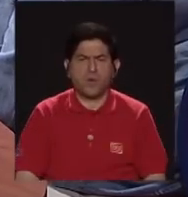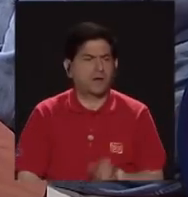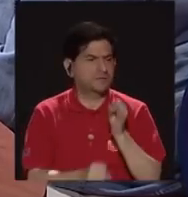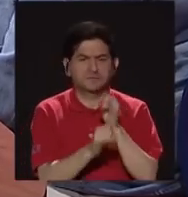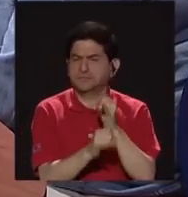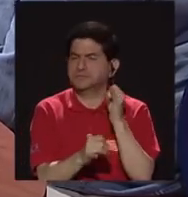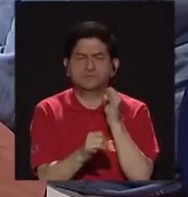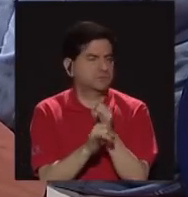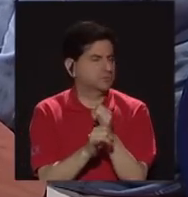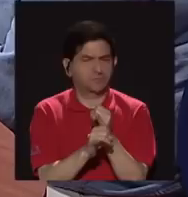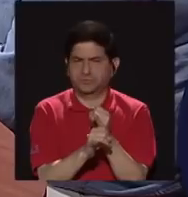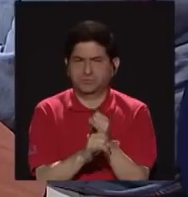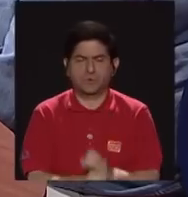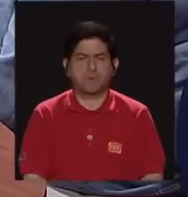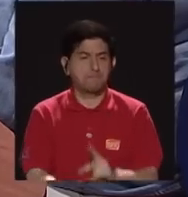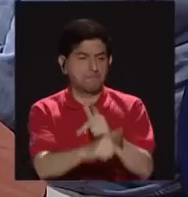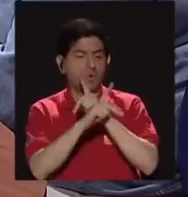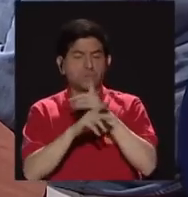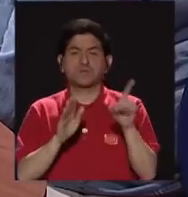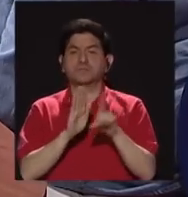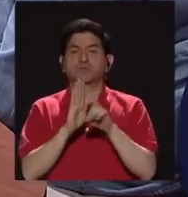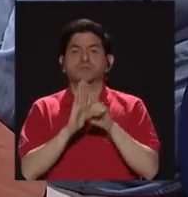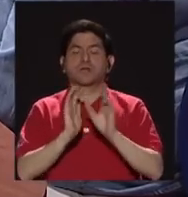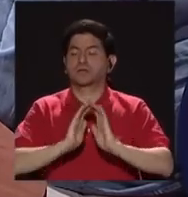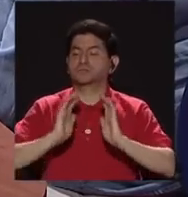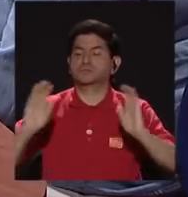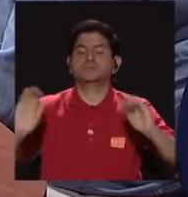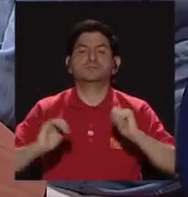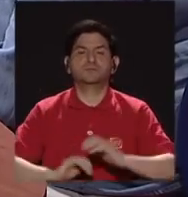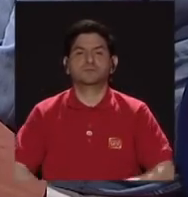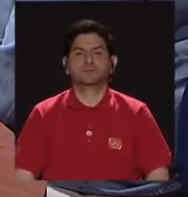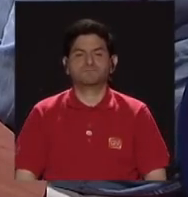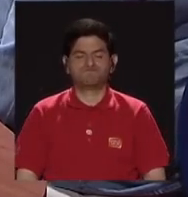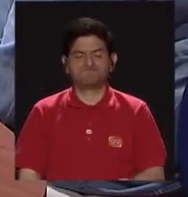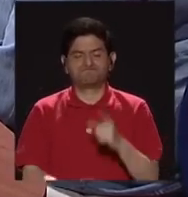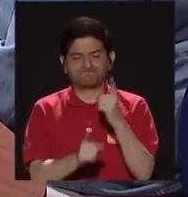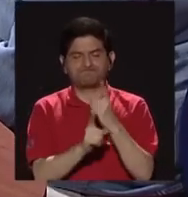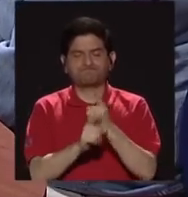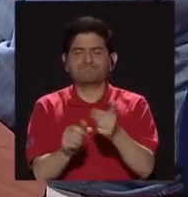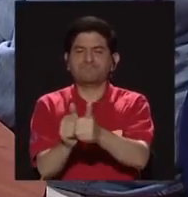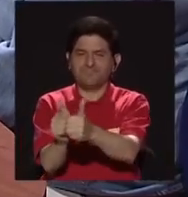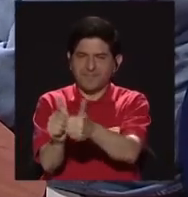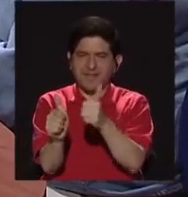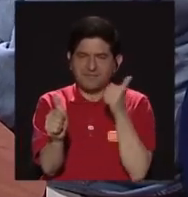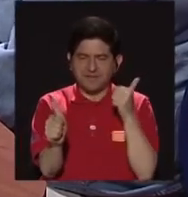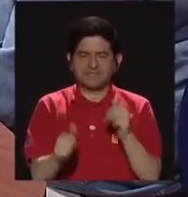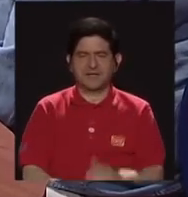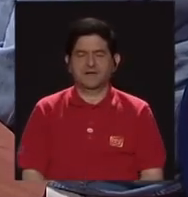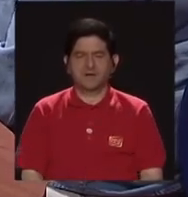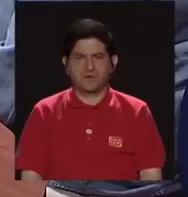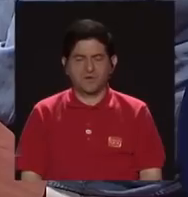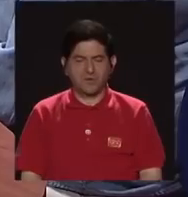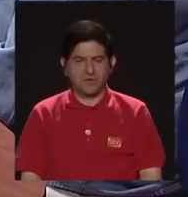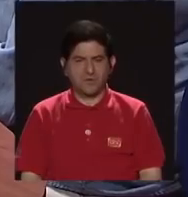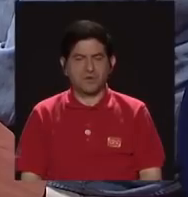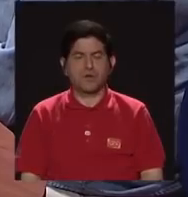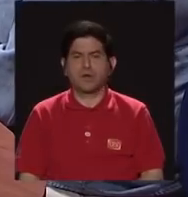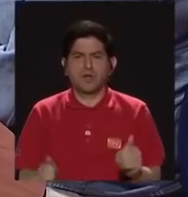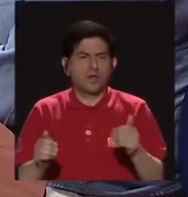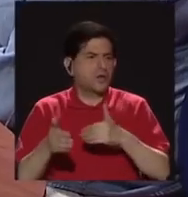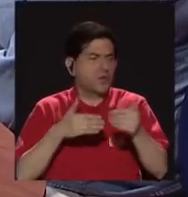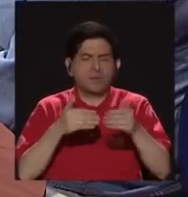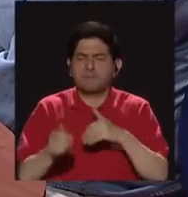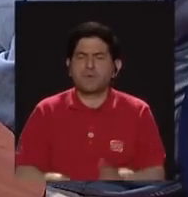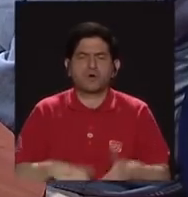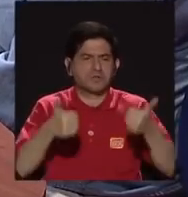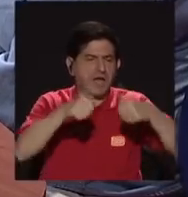institucionalidad que proteja los derechos de la infancia. Así es, hay un rezago en el cuido, digamos, convenciones o no convenciones.